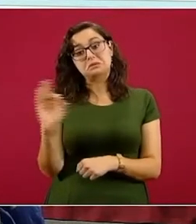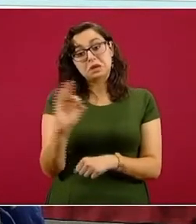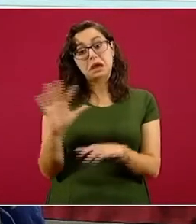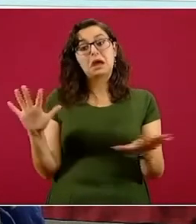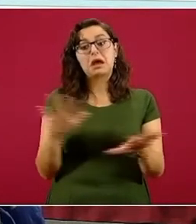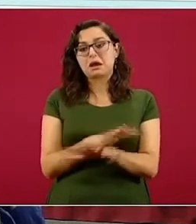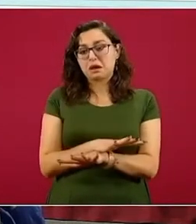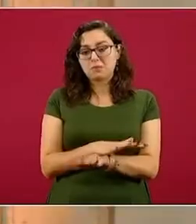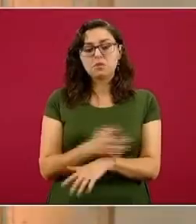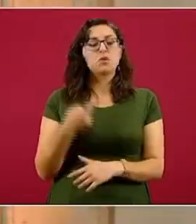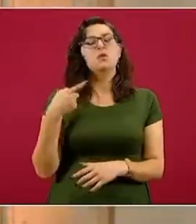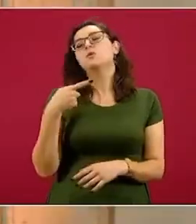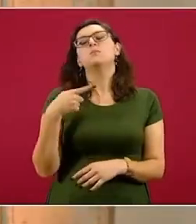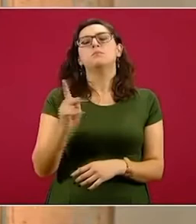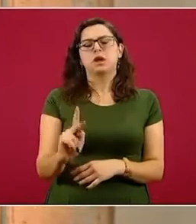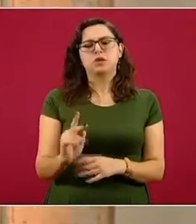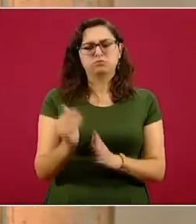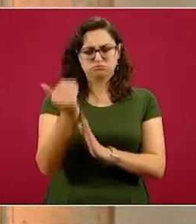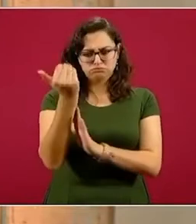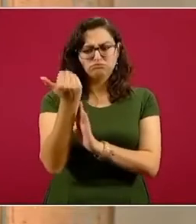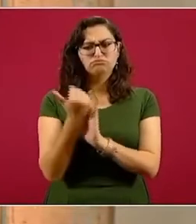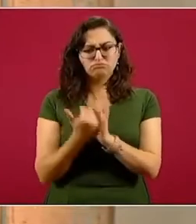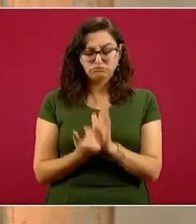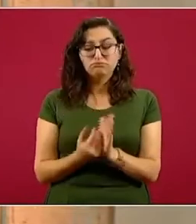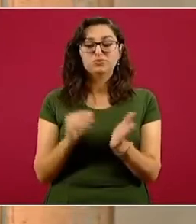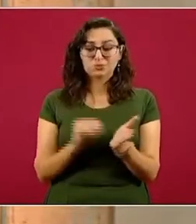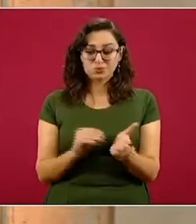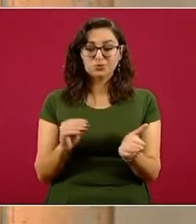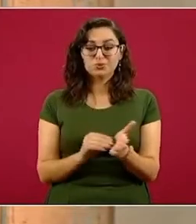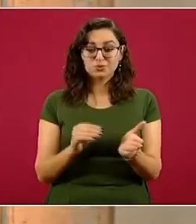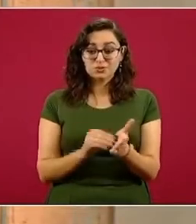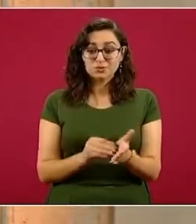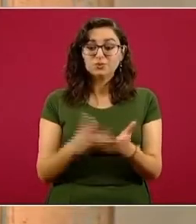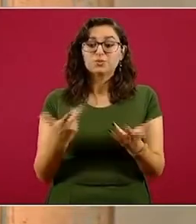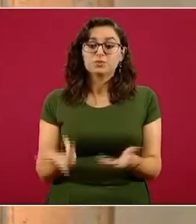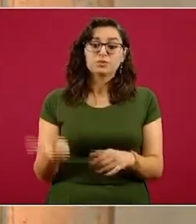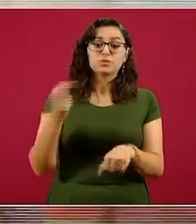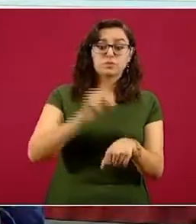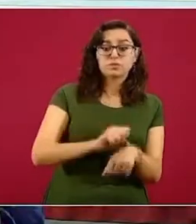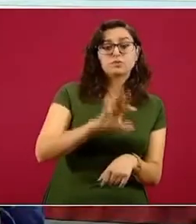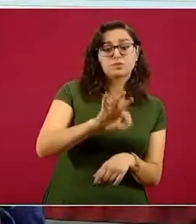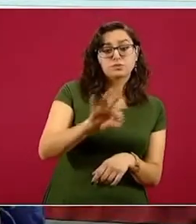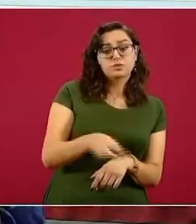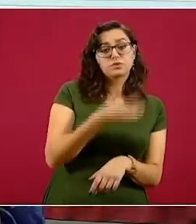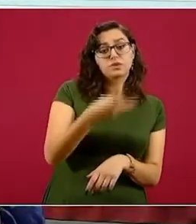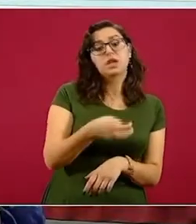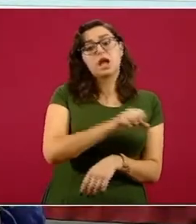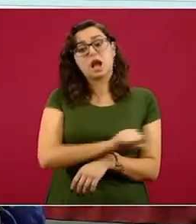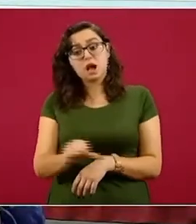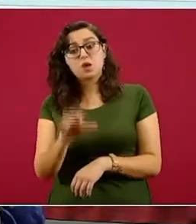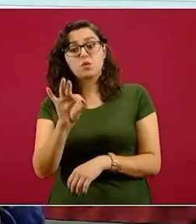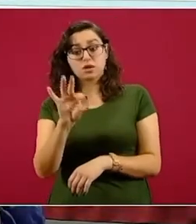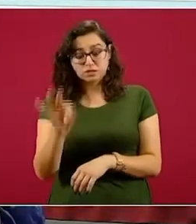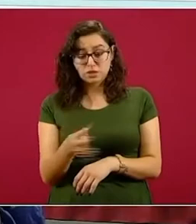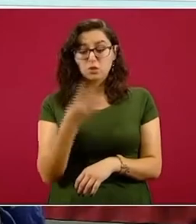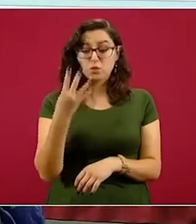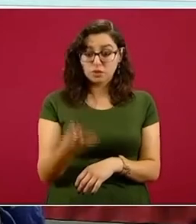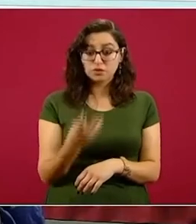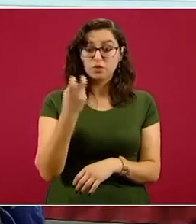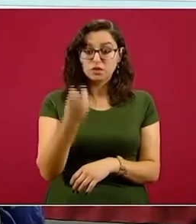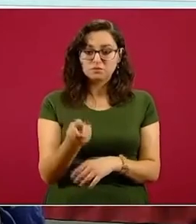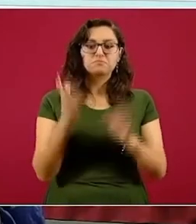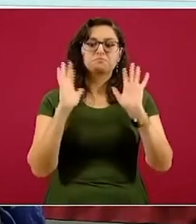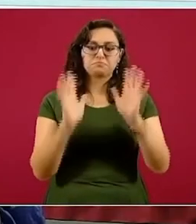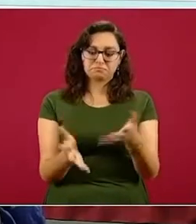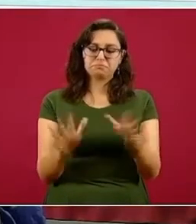prácticamente la reducción pues se ha mantenido al menos entre las semanas 43 y 44 y esto generó ya un cambio